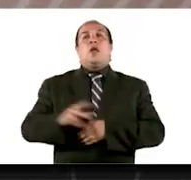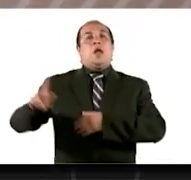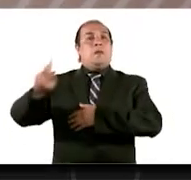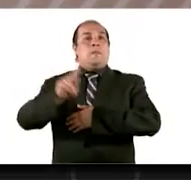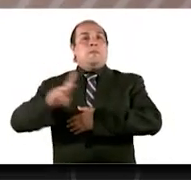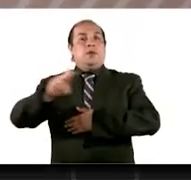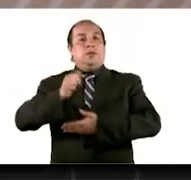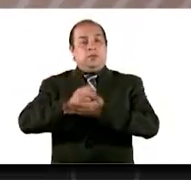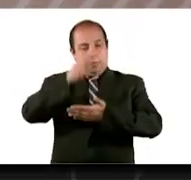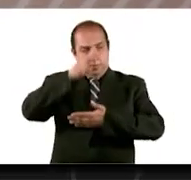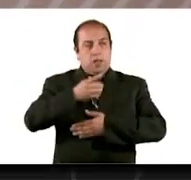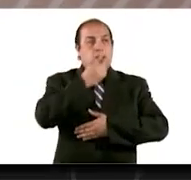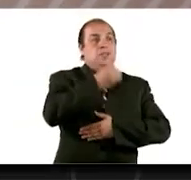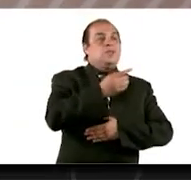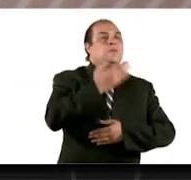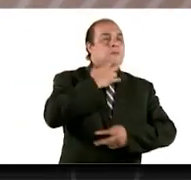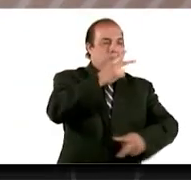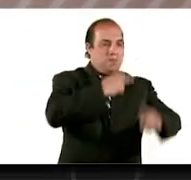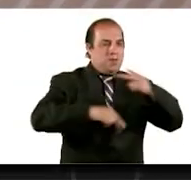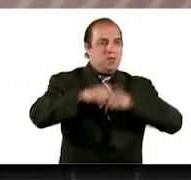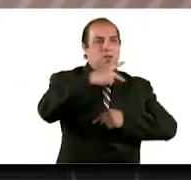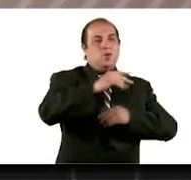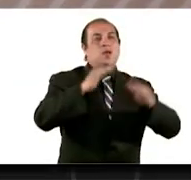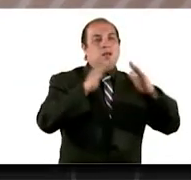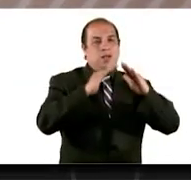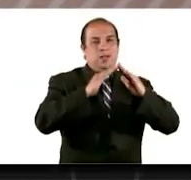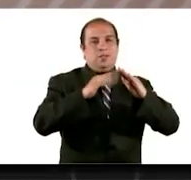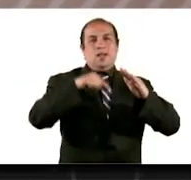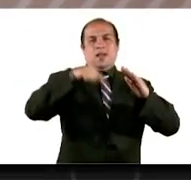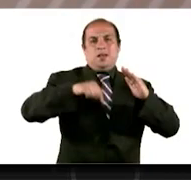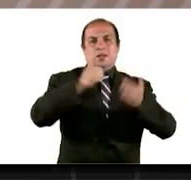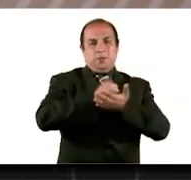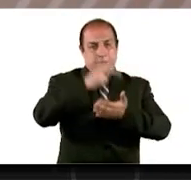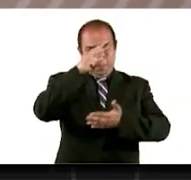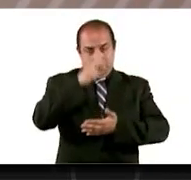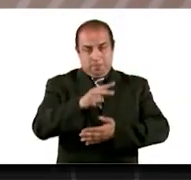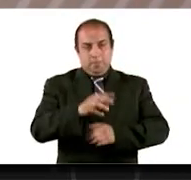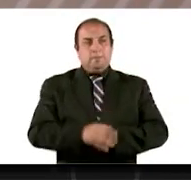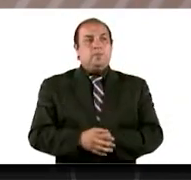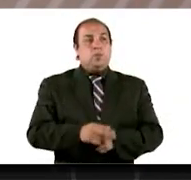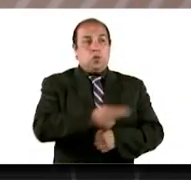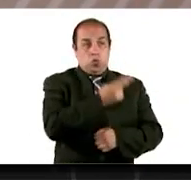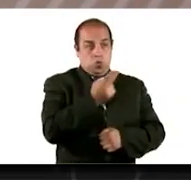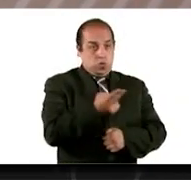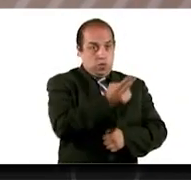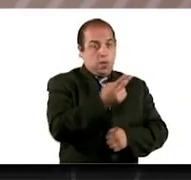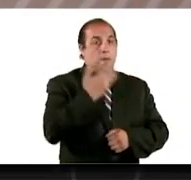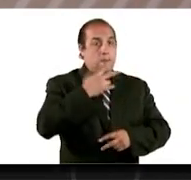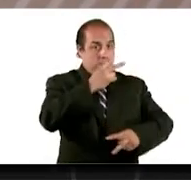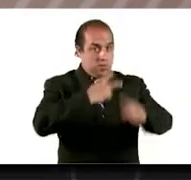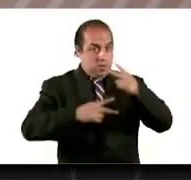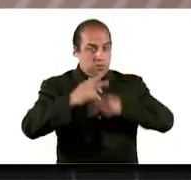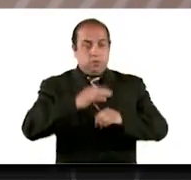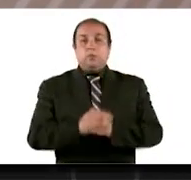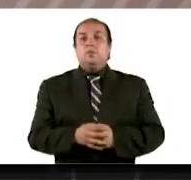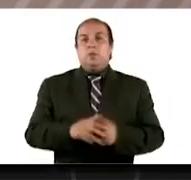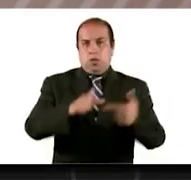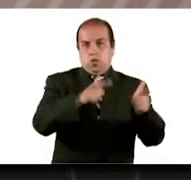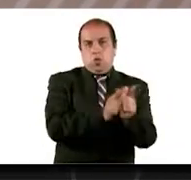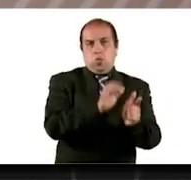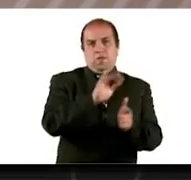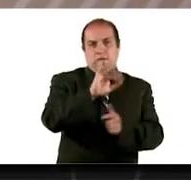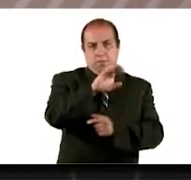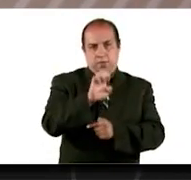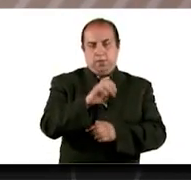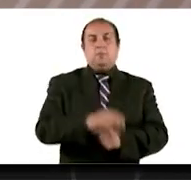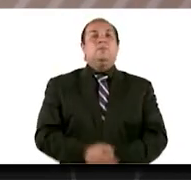sean bienvenidos a su casa, que es la Casa de la Ciudad de México. Son ustedes bienvenidos. Y también quiero decirles...